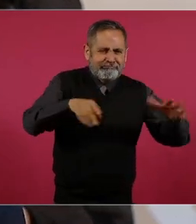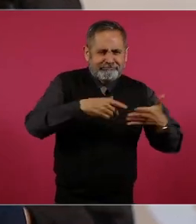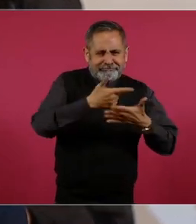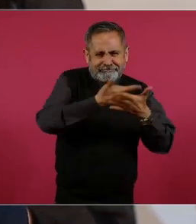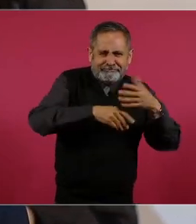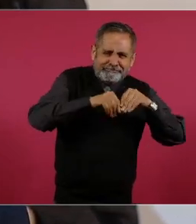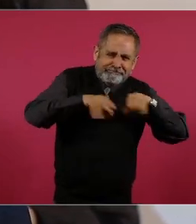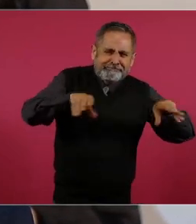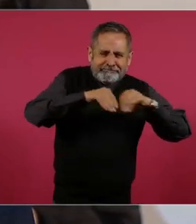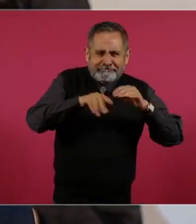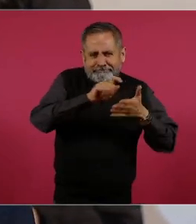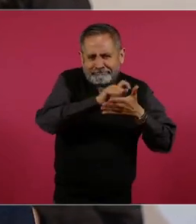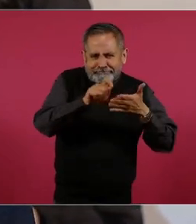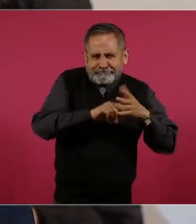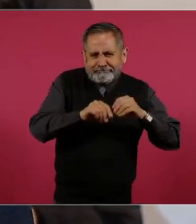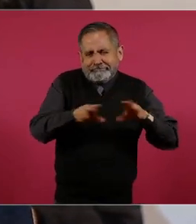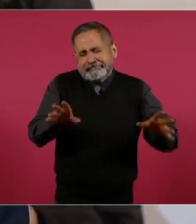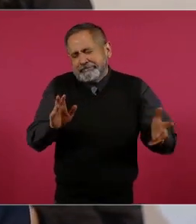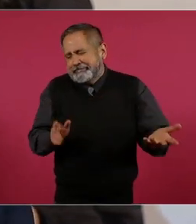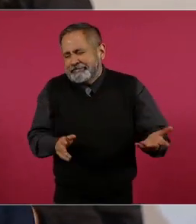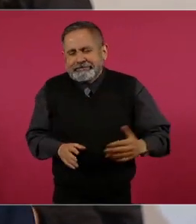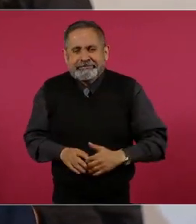en materia económica.